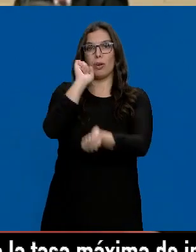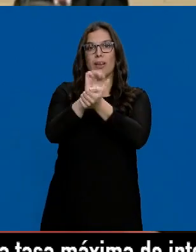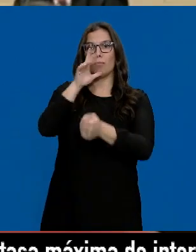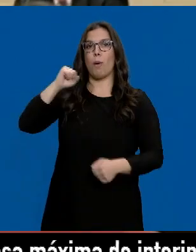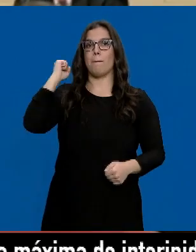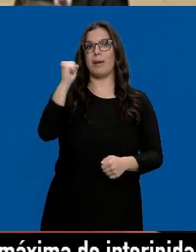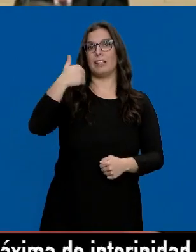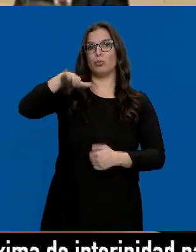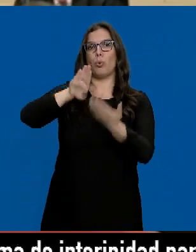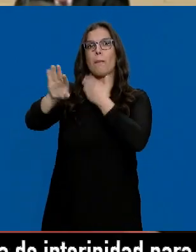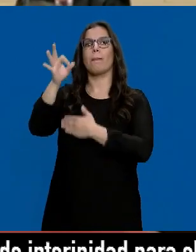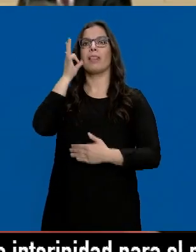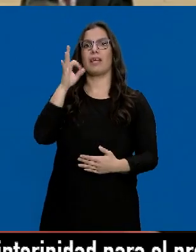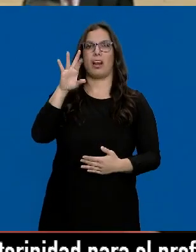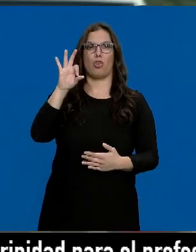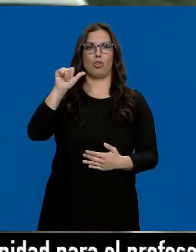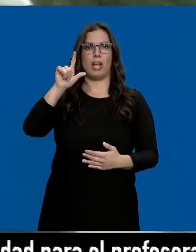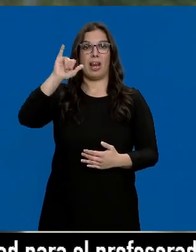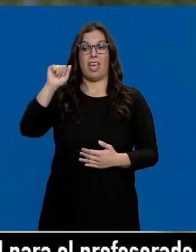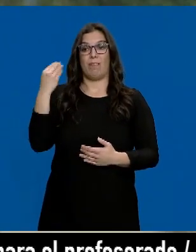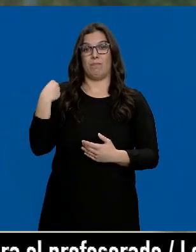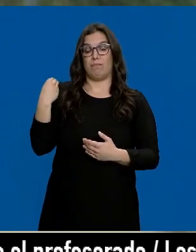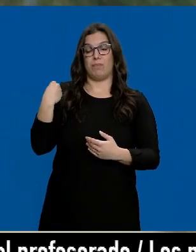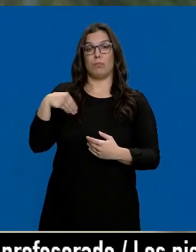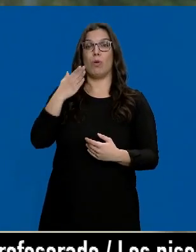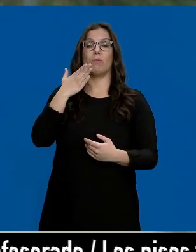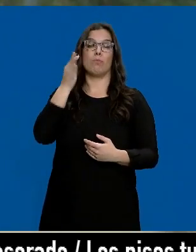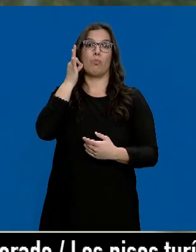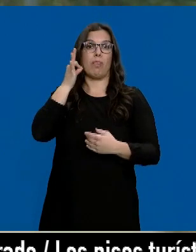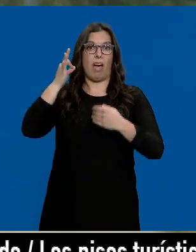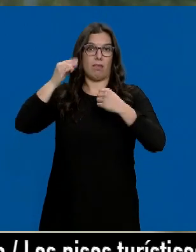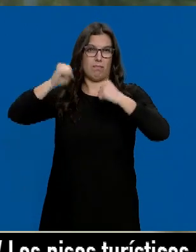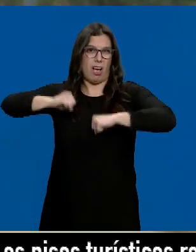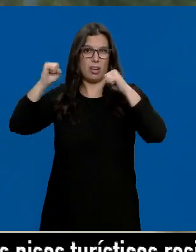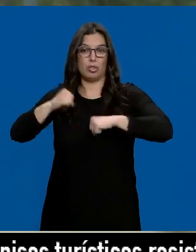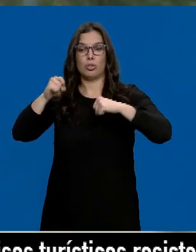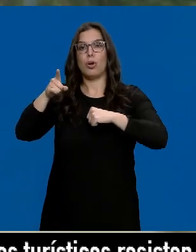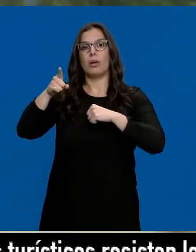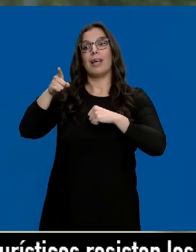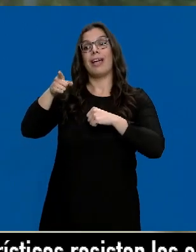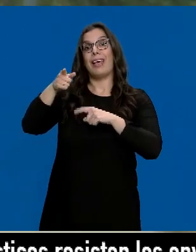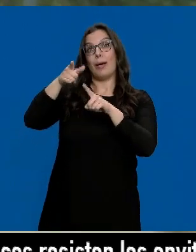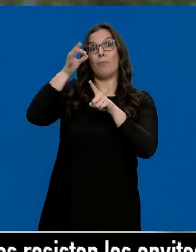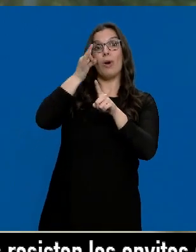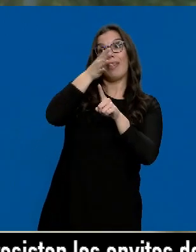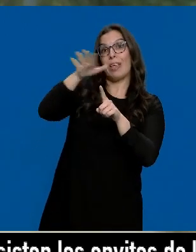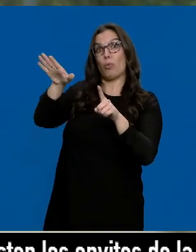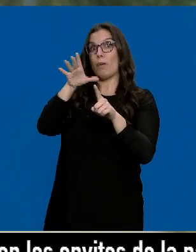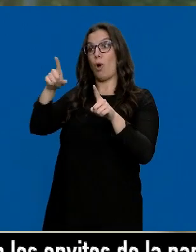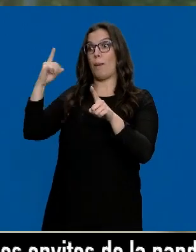matar a su vecina, Rosalía Martínez, una autogenaria quien atropelló mortalmente después de que ésta le denunciara por amenazas.